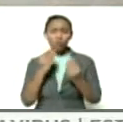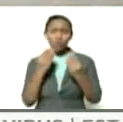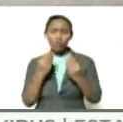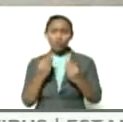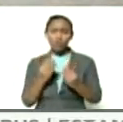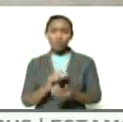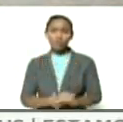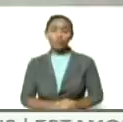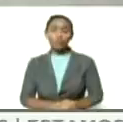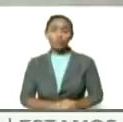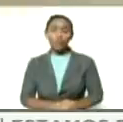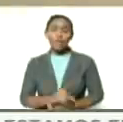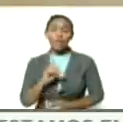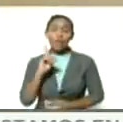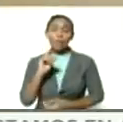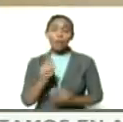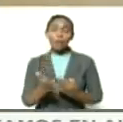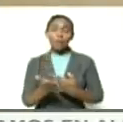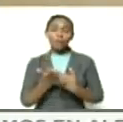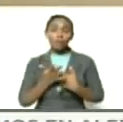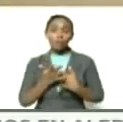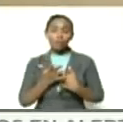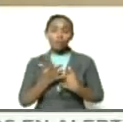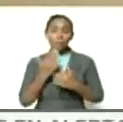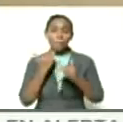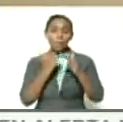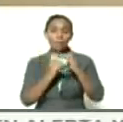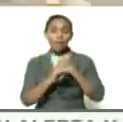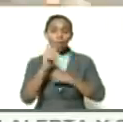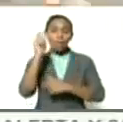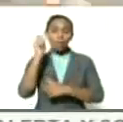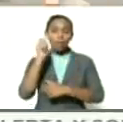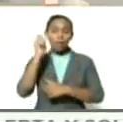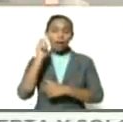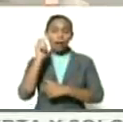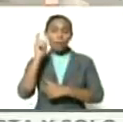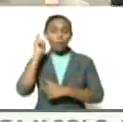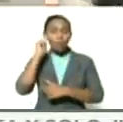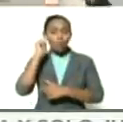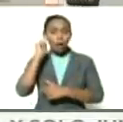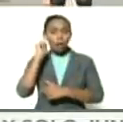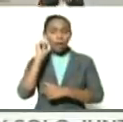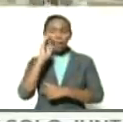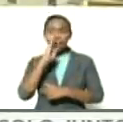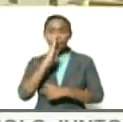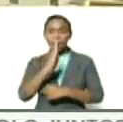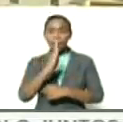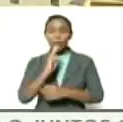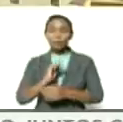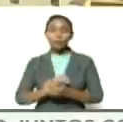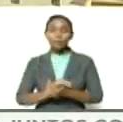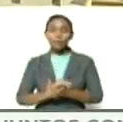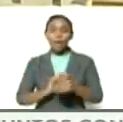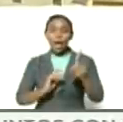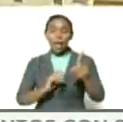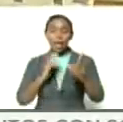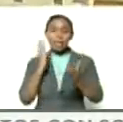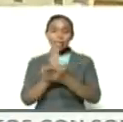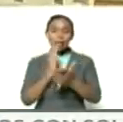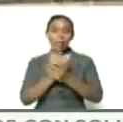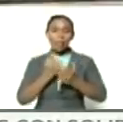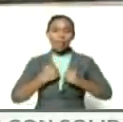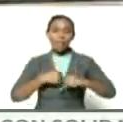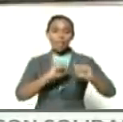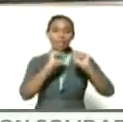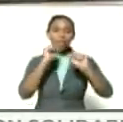muy también recibí un mensaje de la diputada Nancy Pérez de Varina ella siempre defendiendo